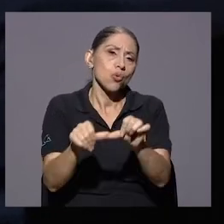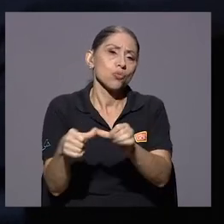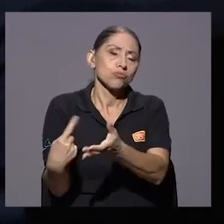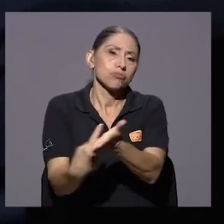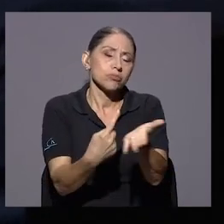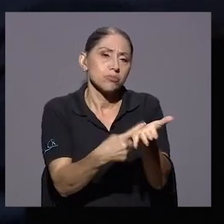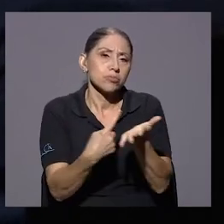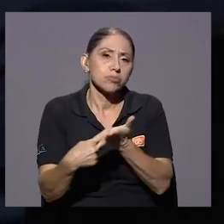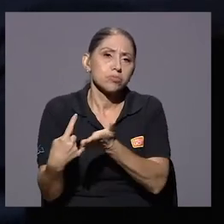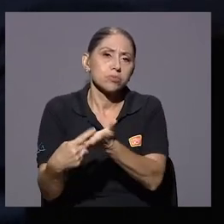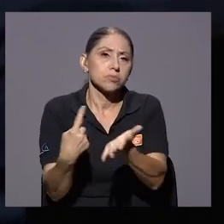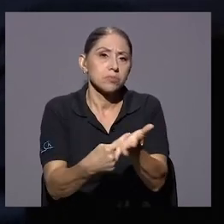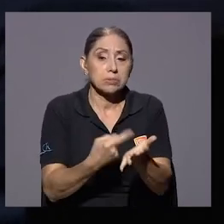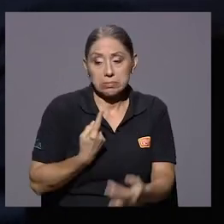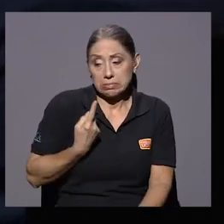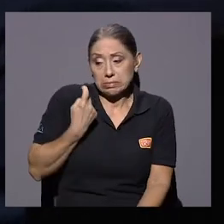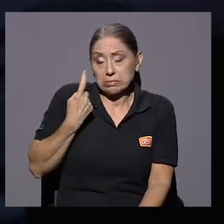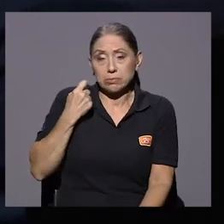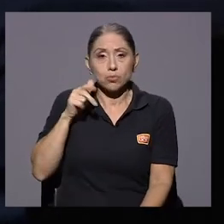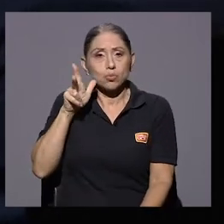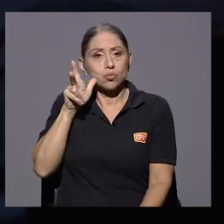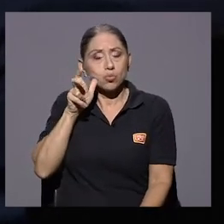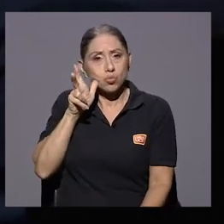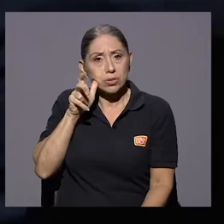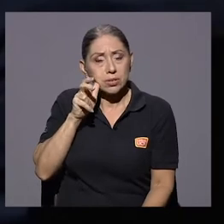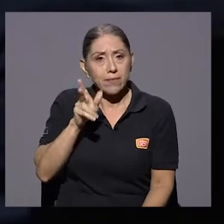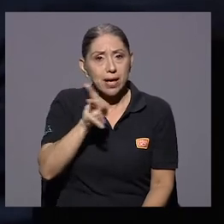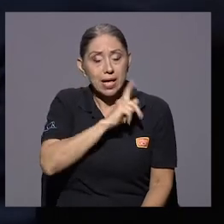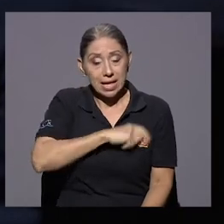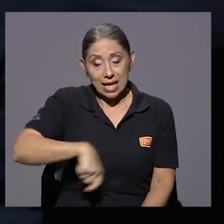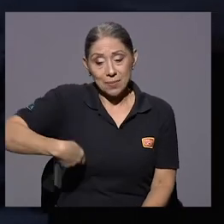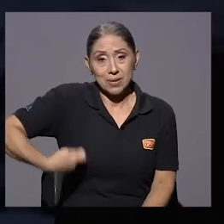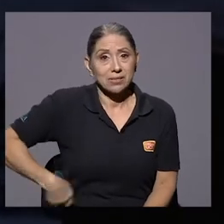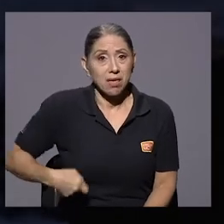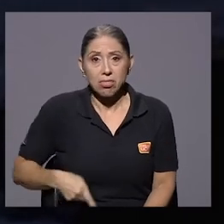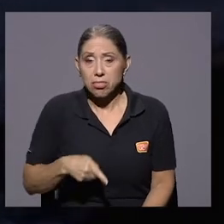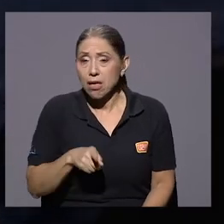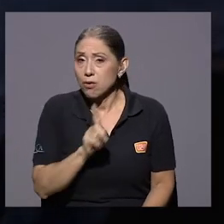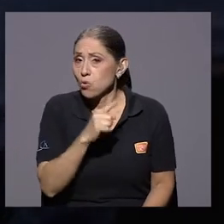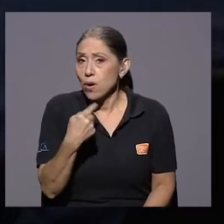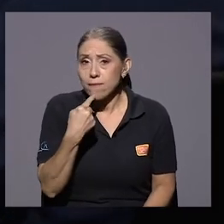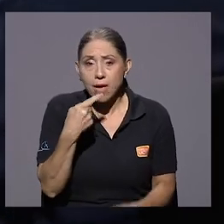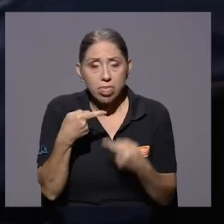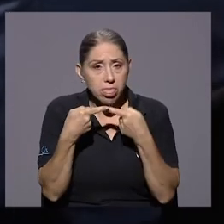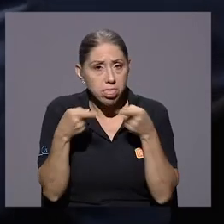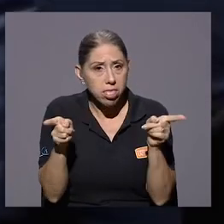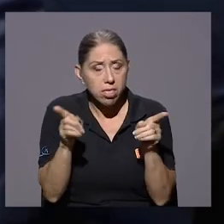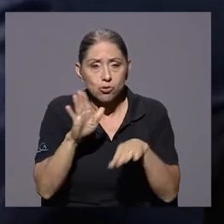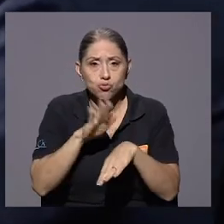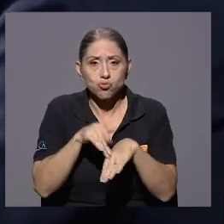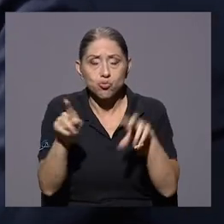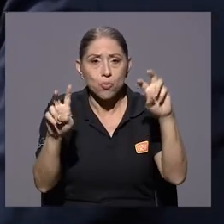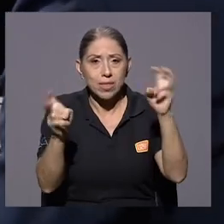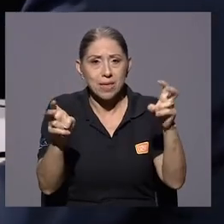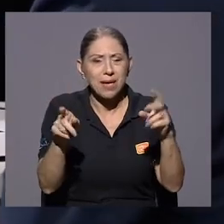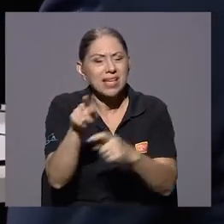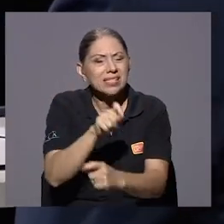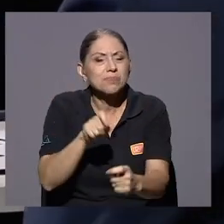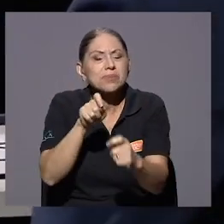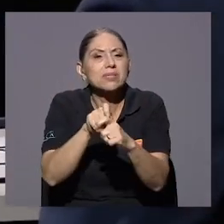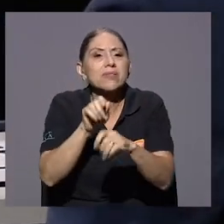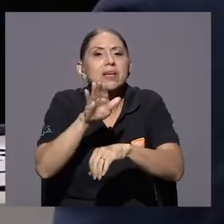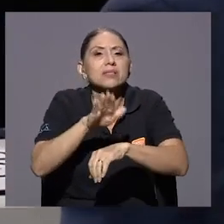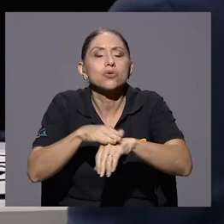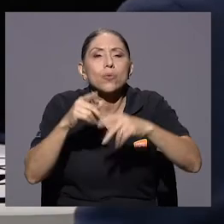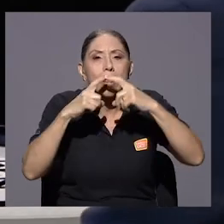vigencia, en discusión? Inclusive en estos días, escuchaba que el presidente no iba a dar declaraciones en torno a ese tema, que